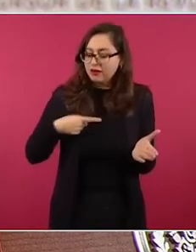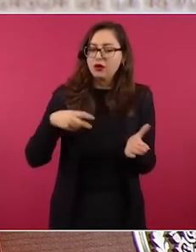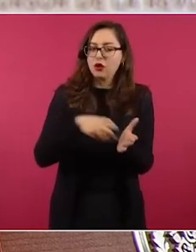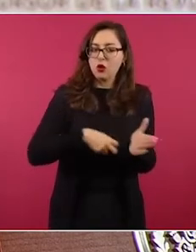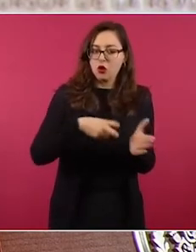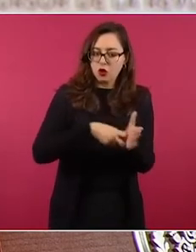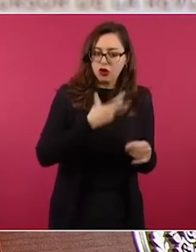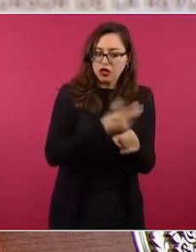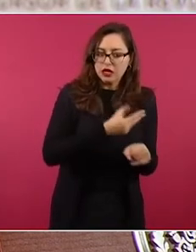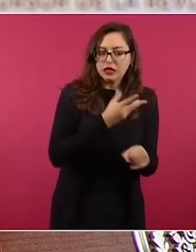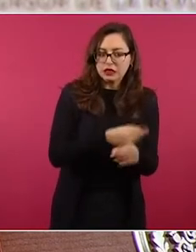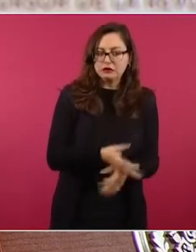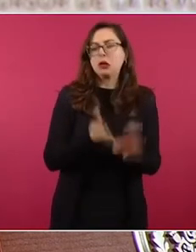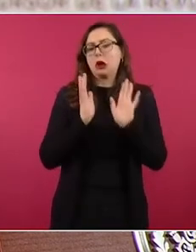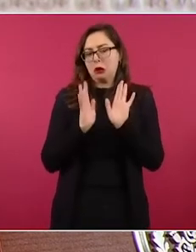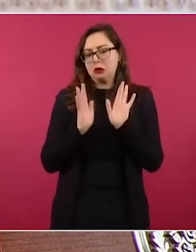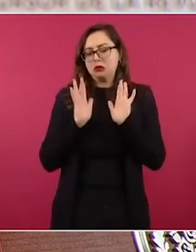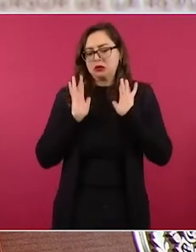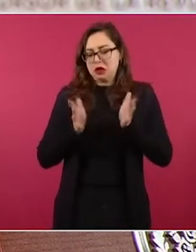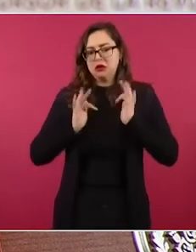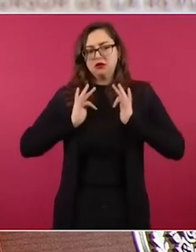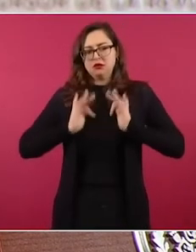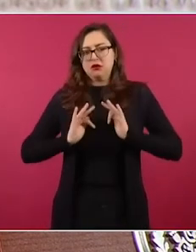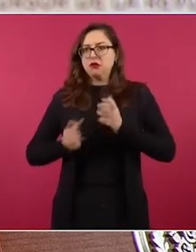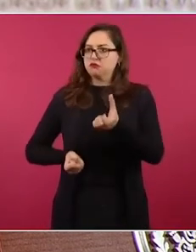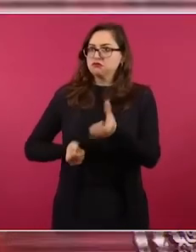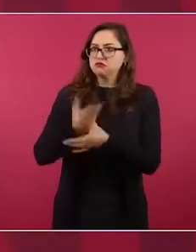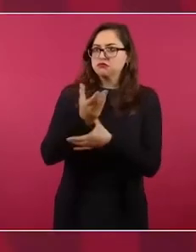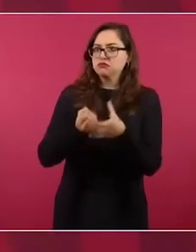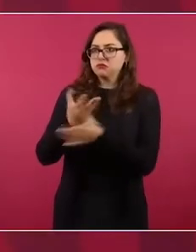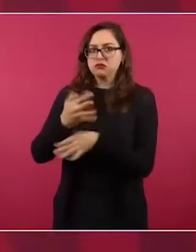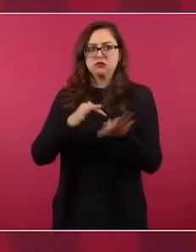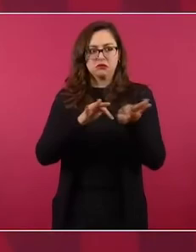operaciones